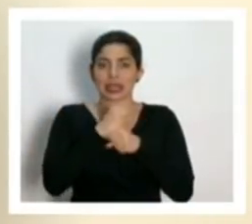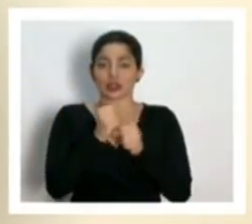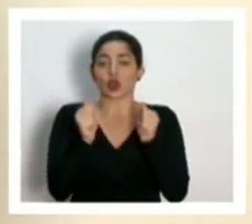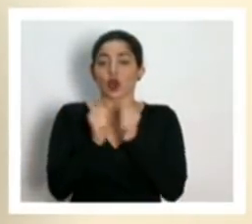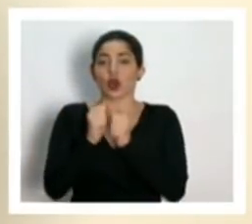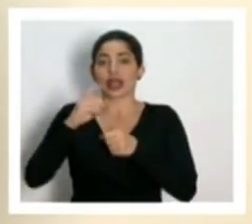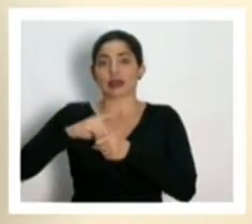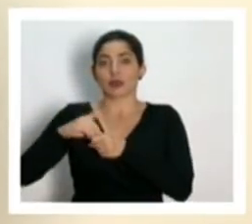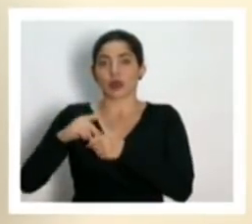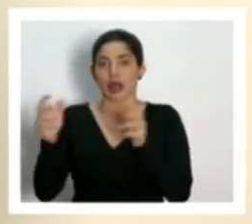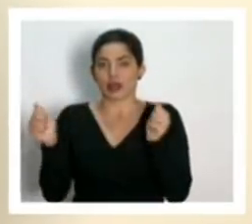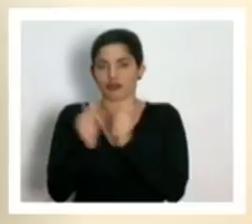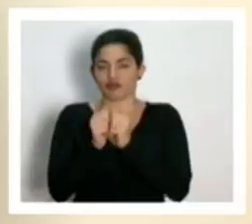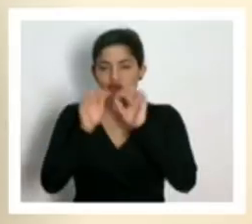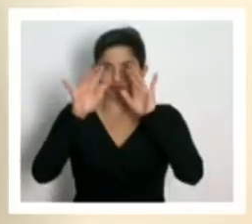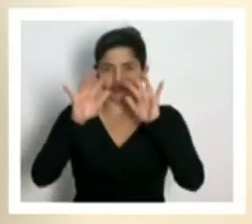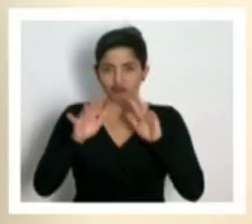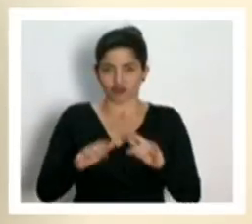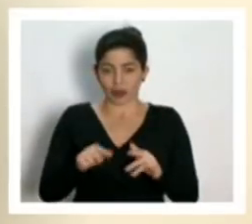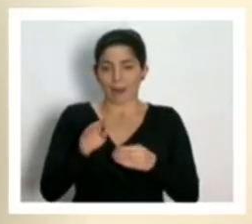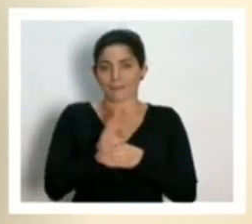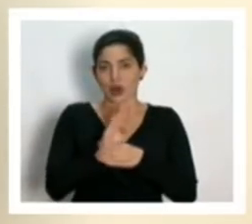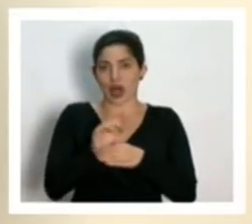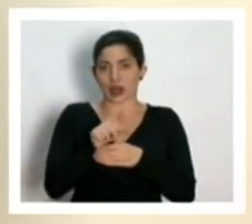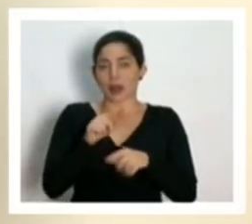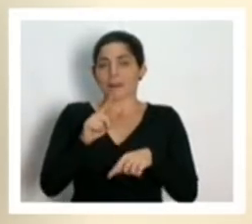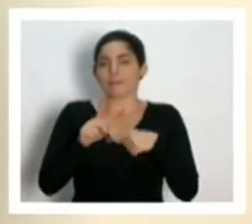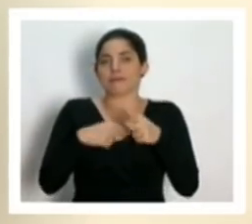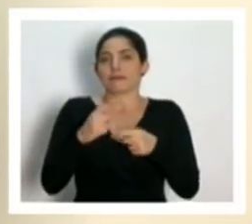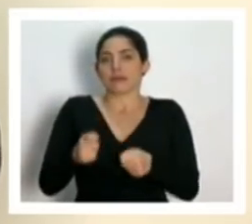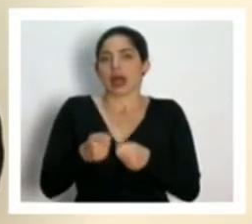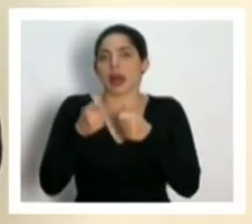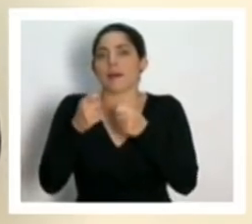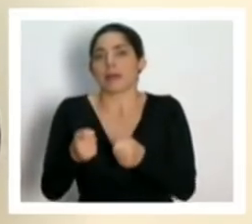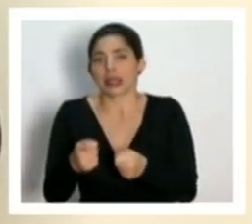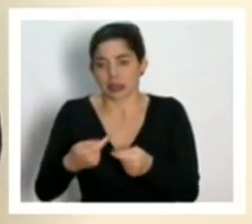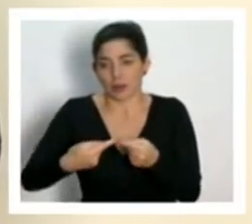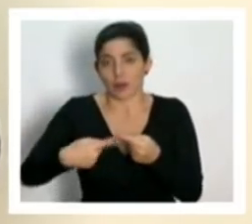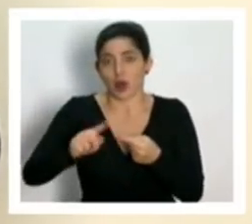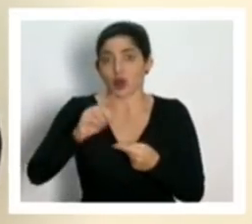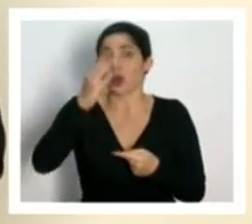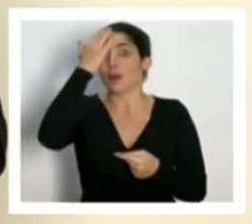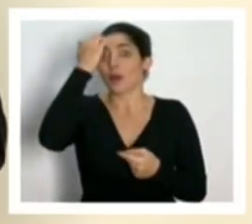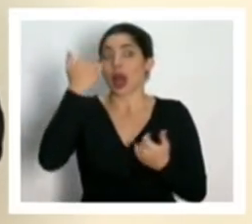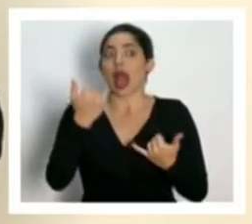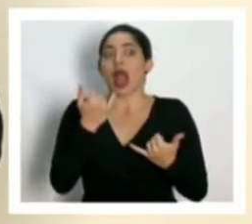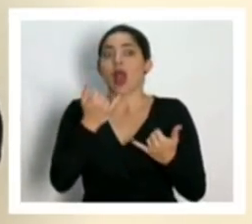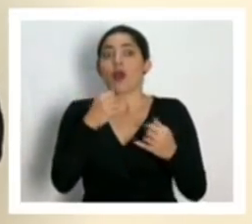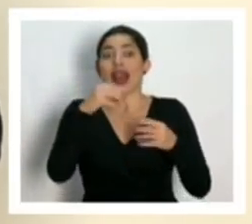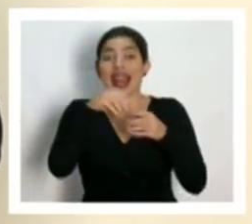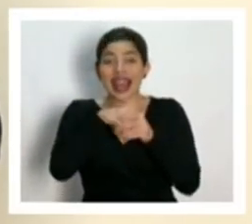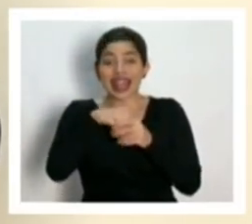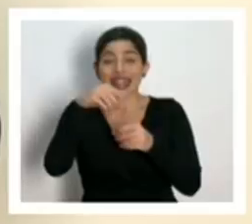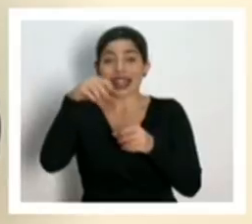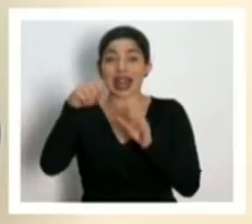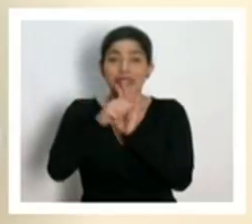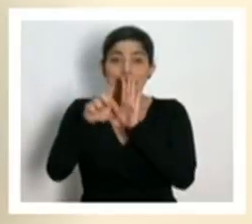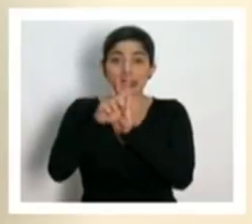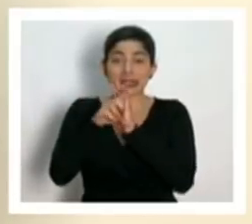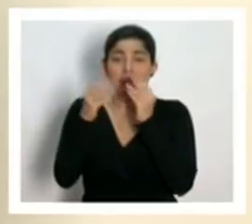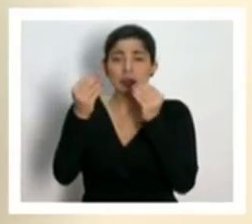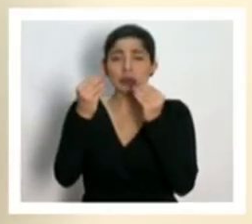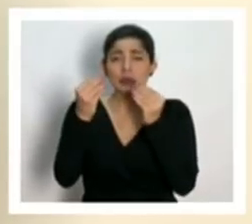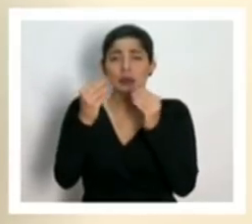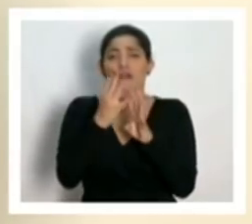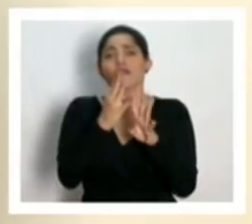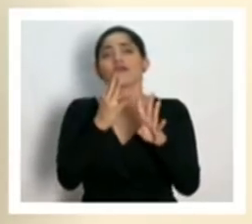diputados y diputadas se estaría buscando presentar de manera oportuna dado que tenemos en fila en el Congreso una serie de iniciativas